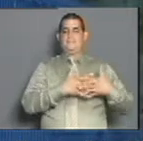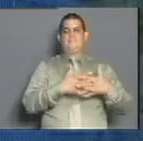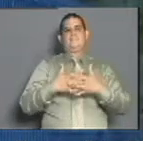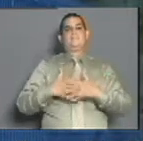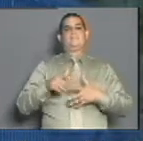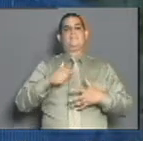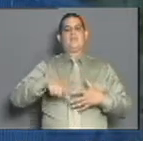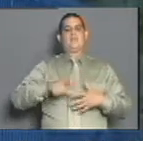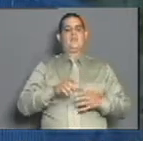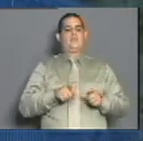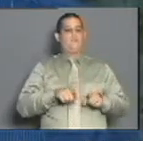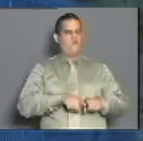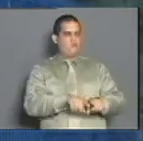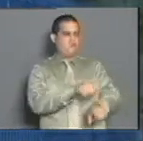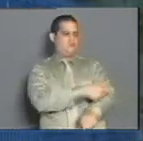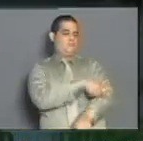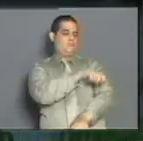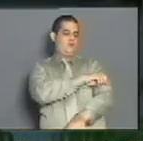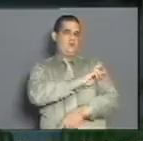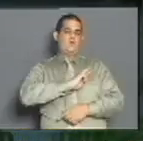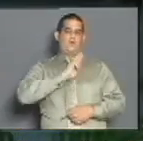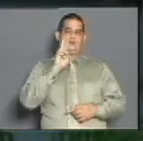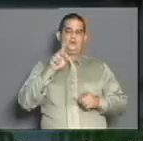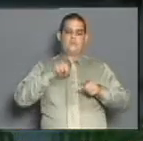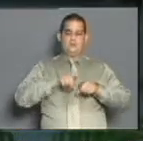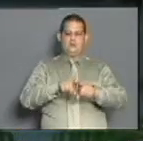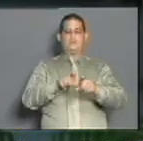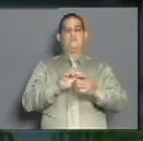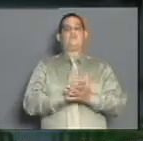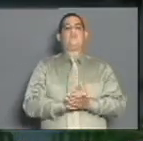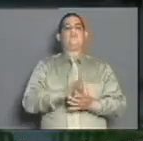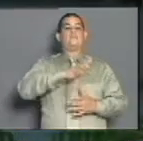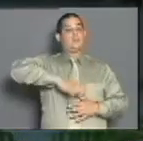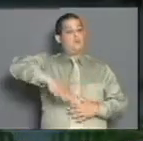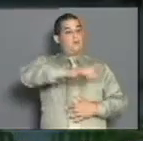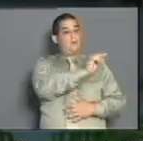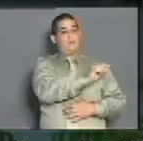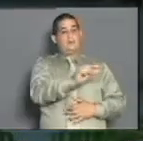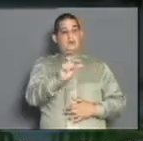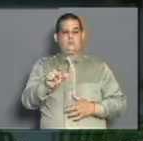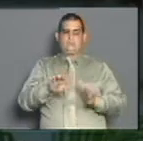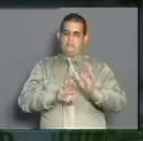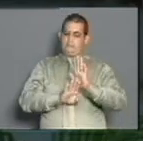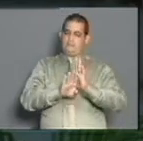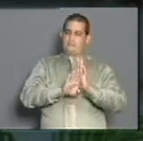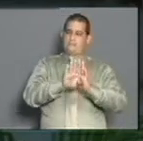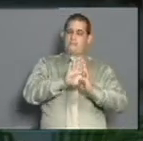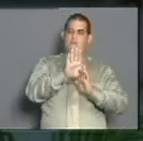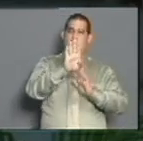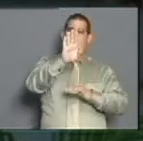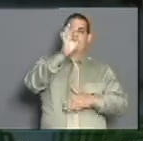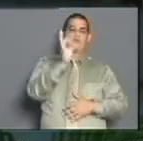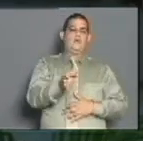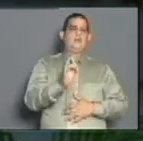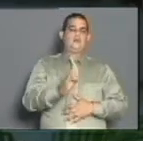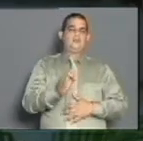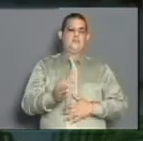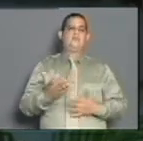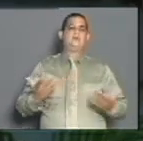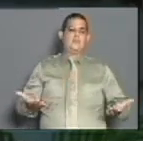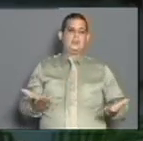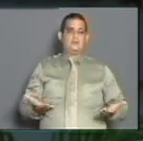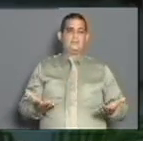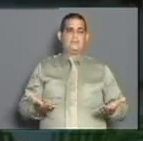estar al lado del pueblo, con la revolución. Y que sobre todo nuestra sociedad avance y siempre con la convicción de que la calle